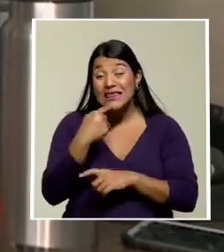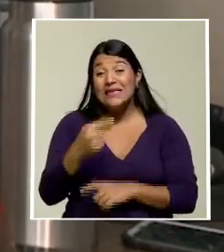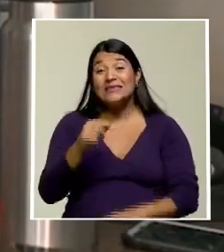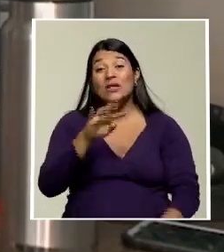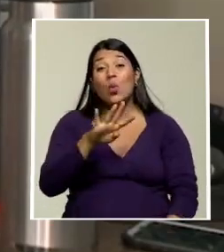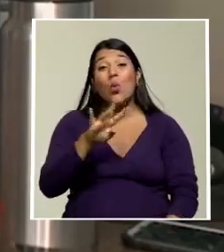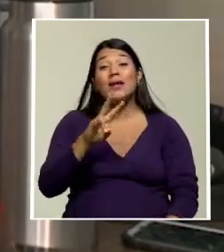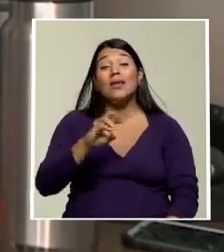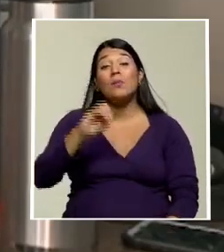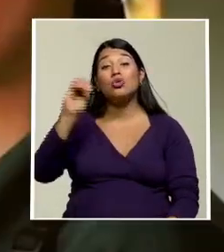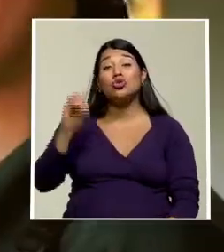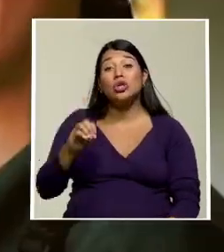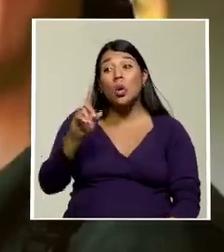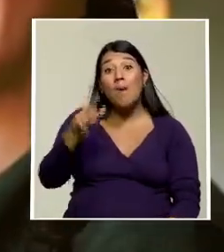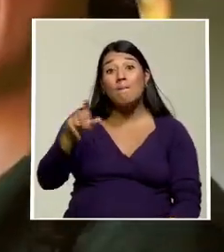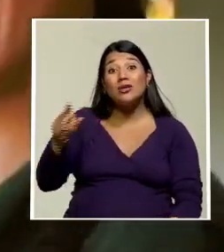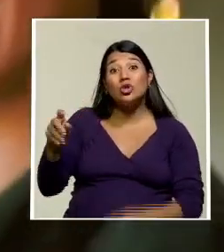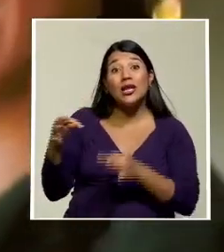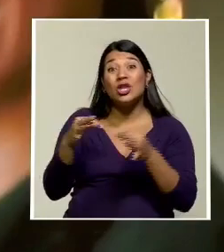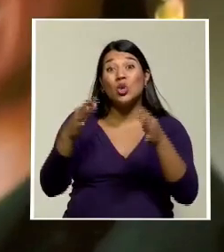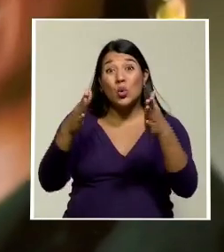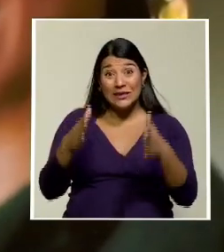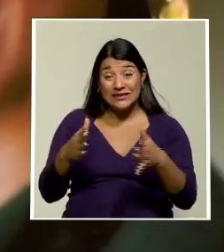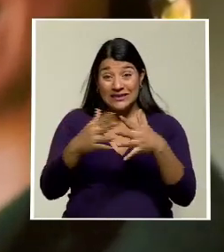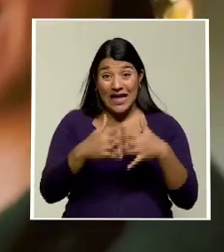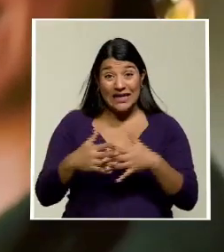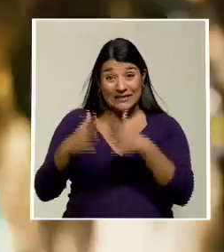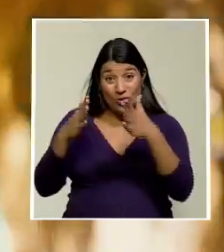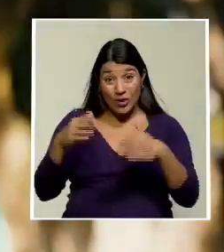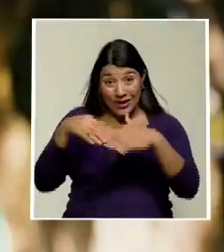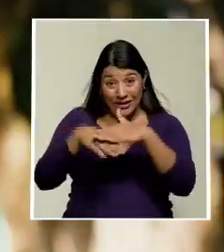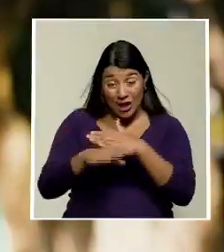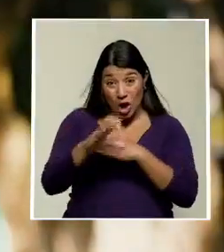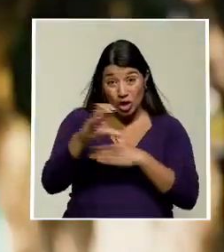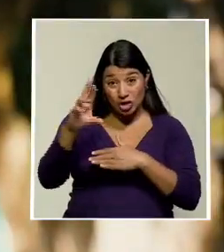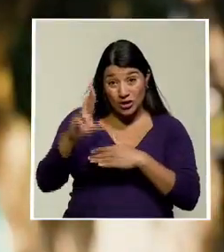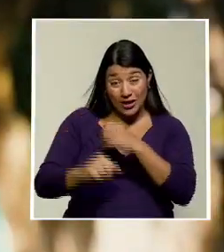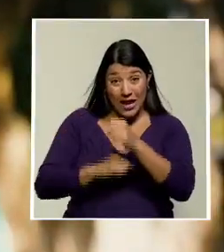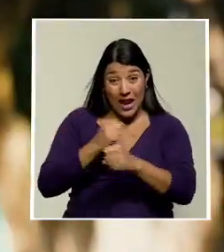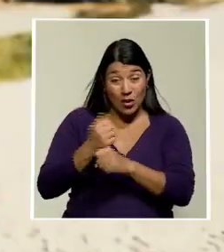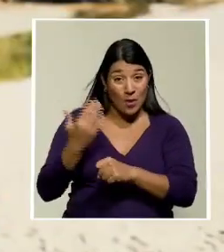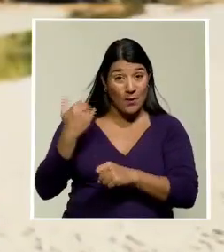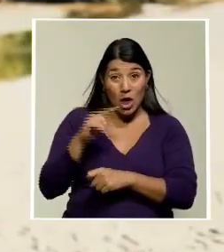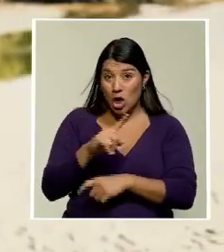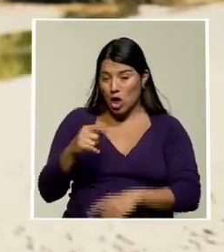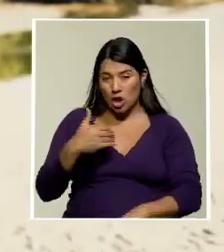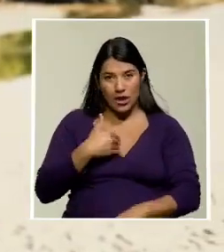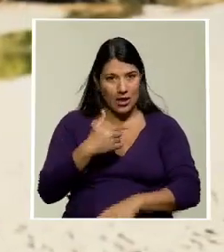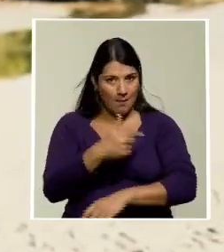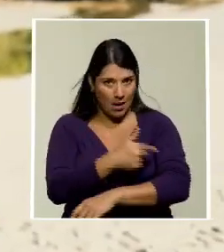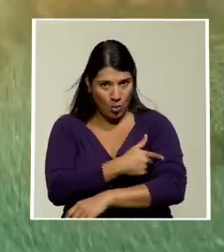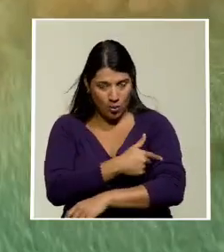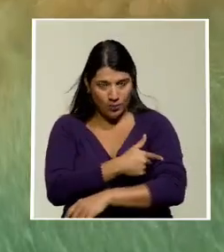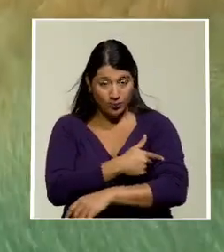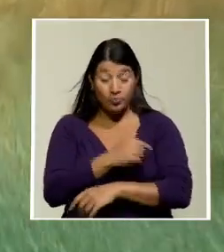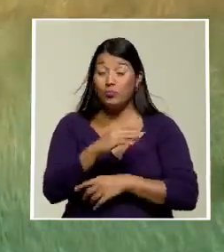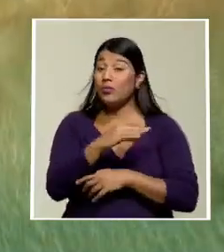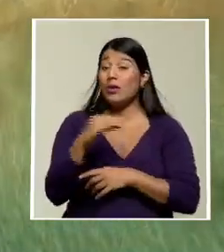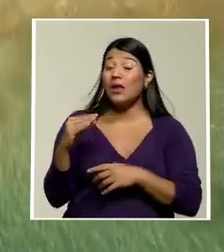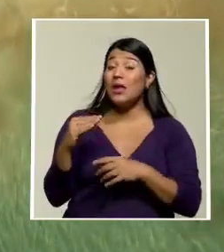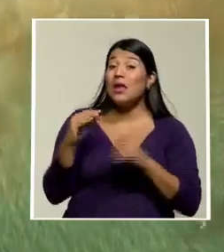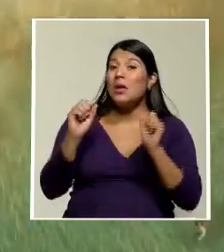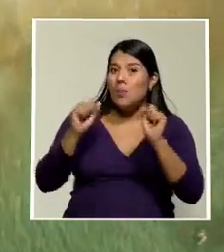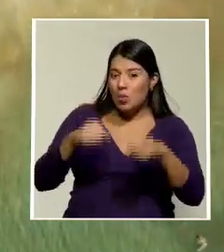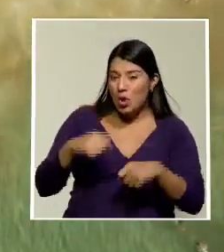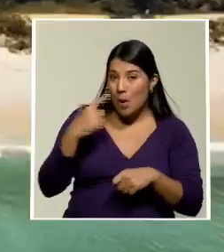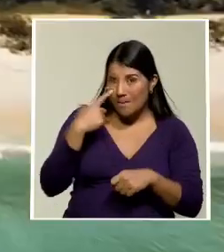los turistas de Estados Unidos que ingresaron al país el año anterior no estaban vacunados. Y lo que se pudo registrar es que